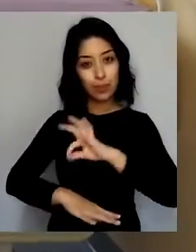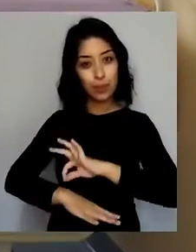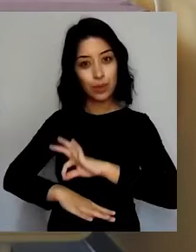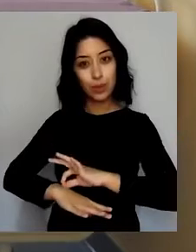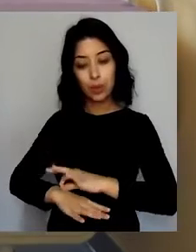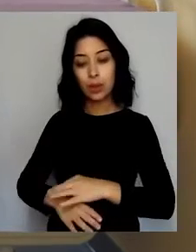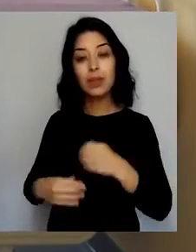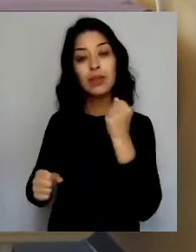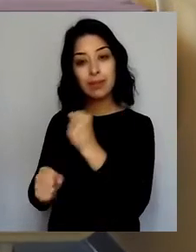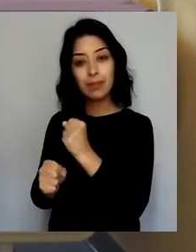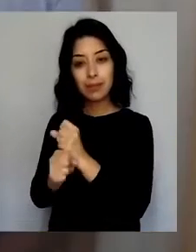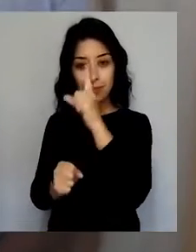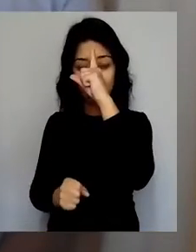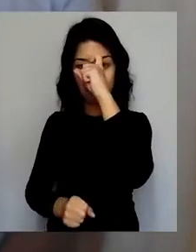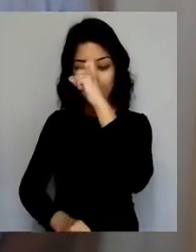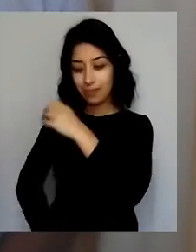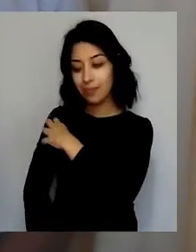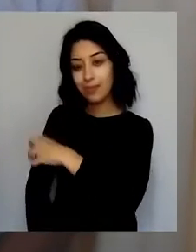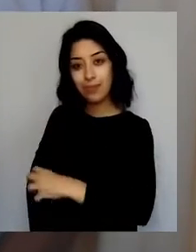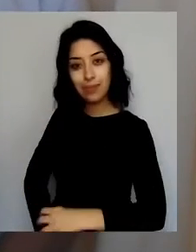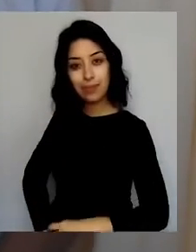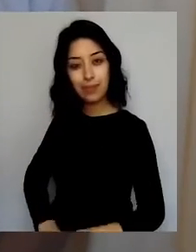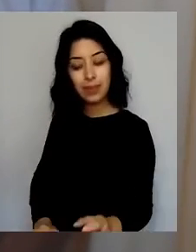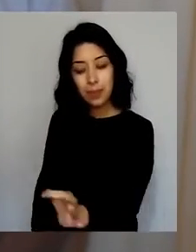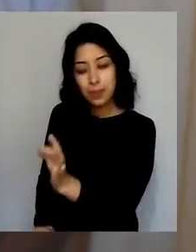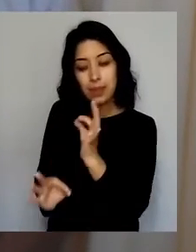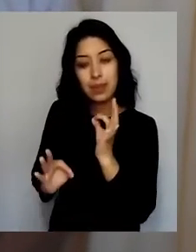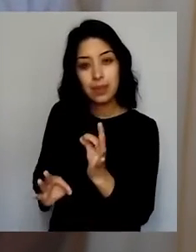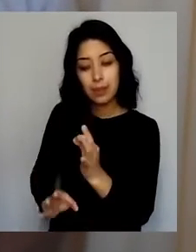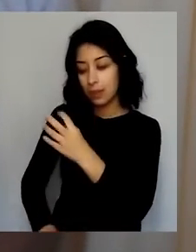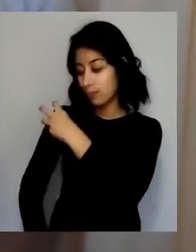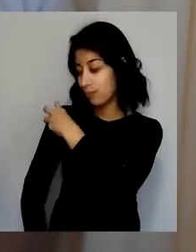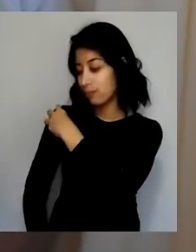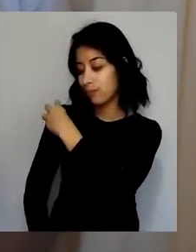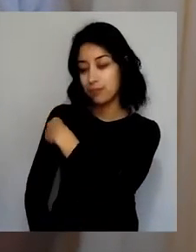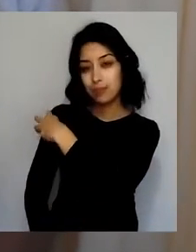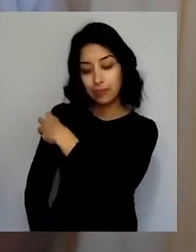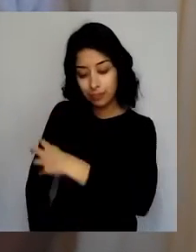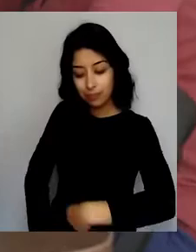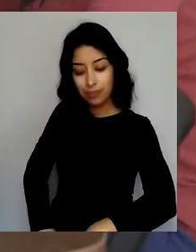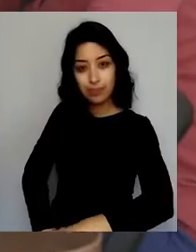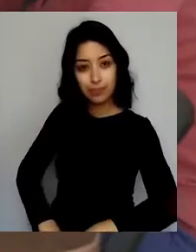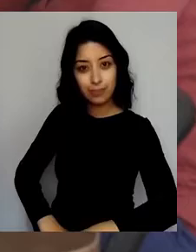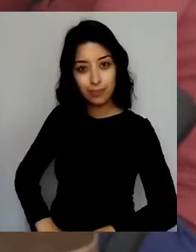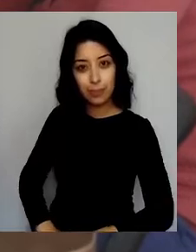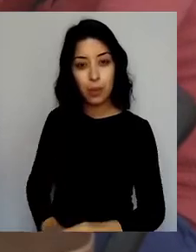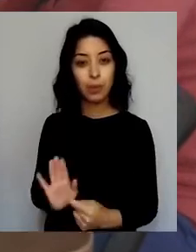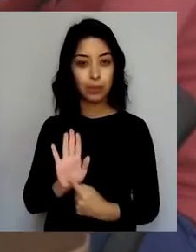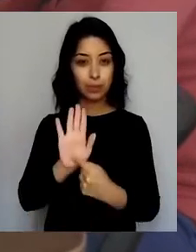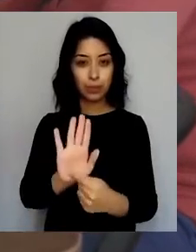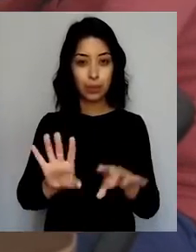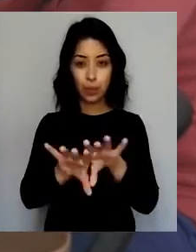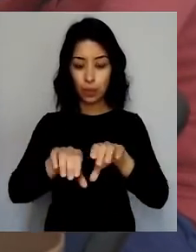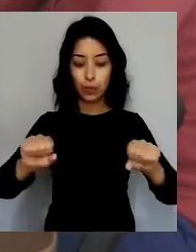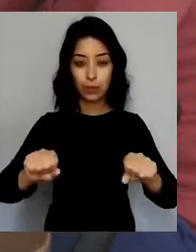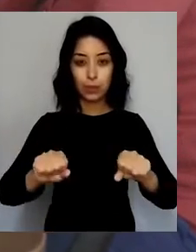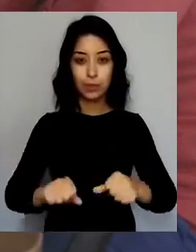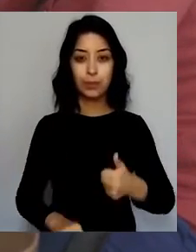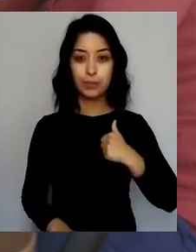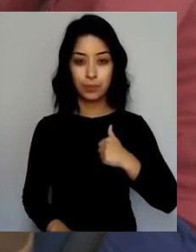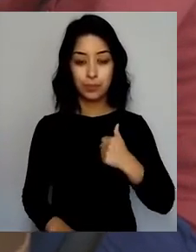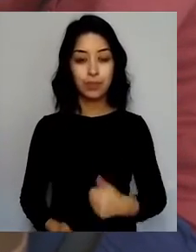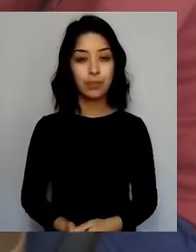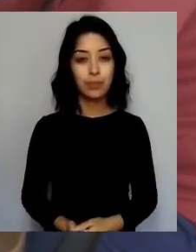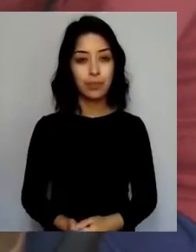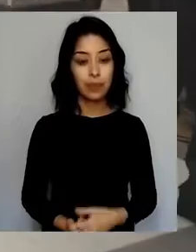todo Chile, y particularmente en regiones extremas, demostrando experiencia y compromiso. Han integrado mesas sociales de trabajo,